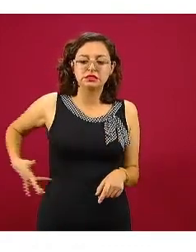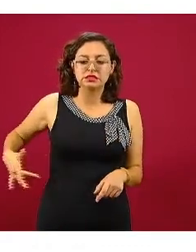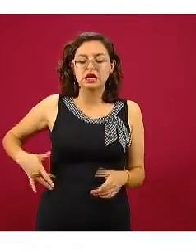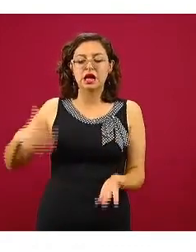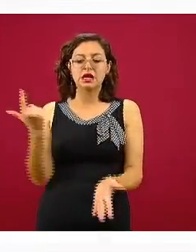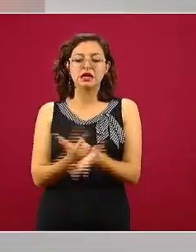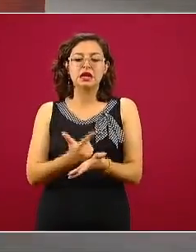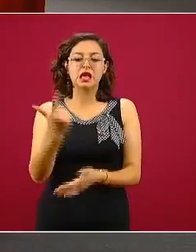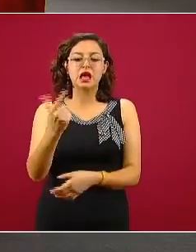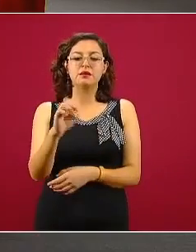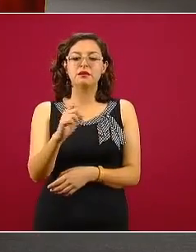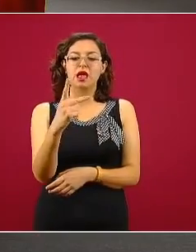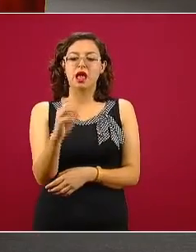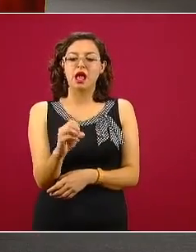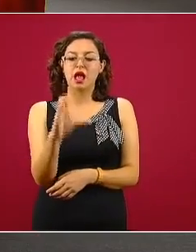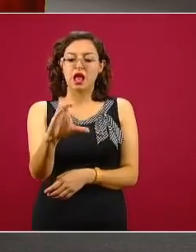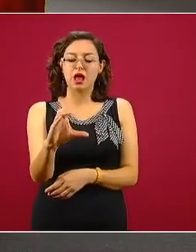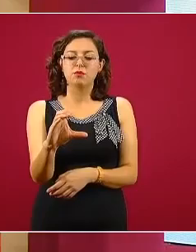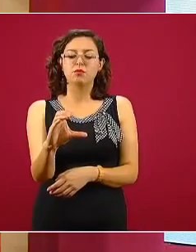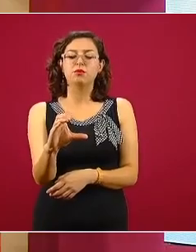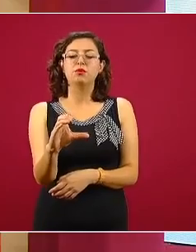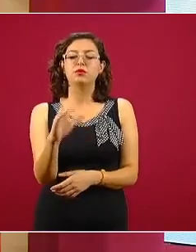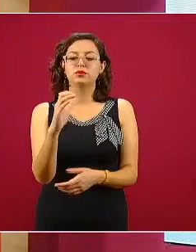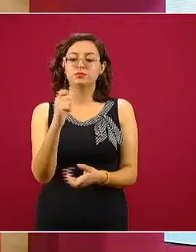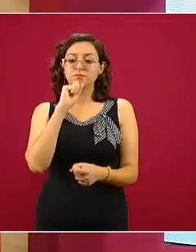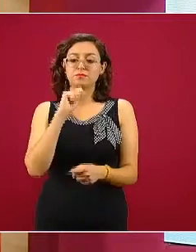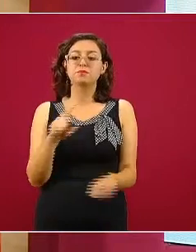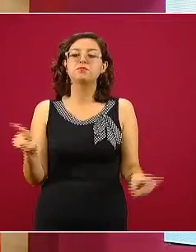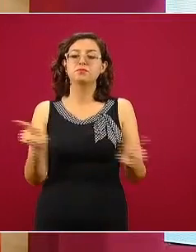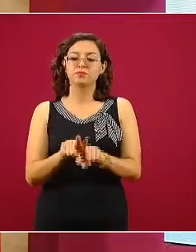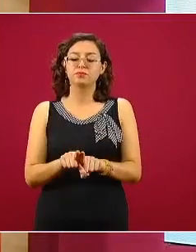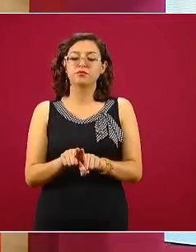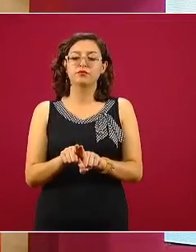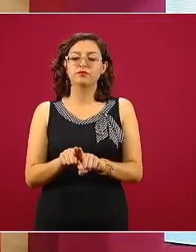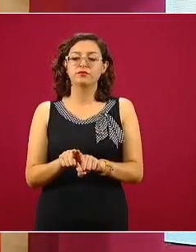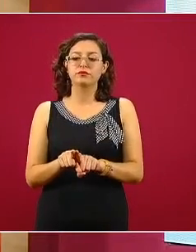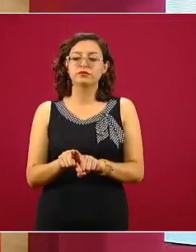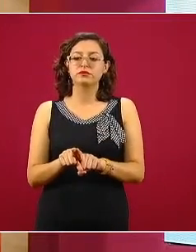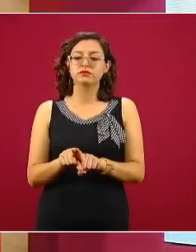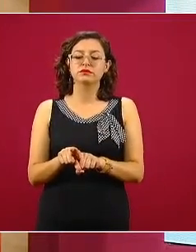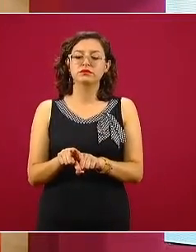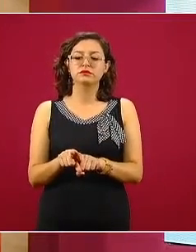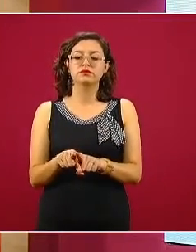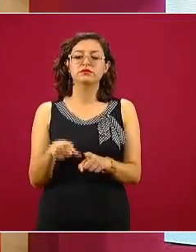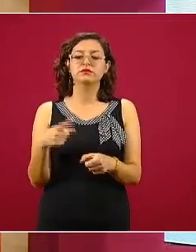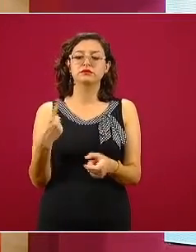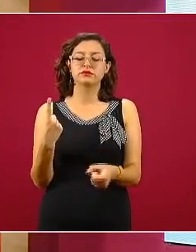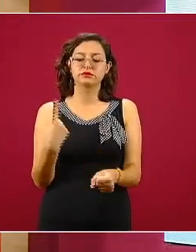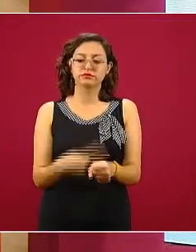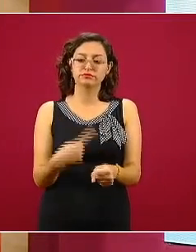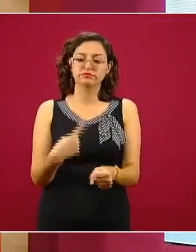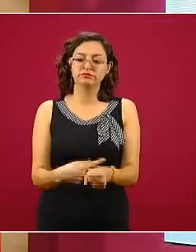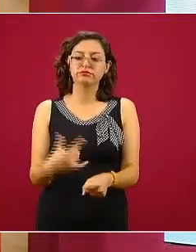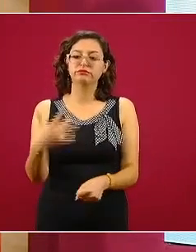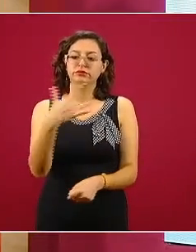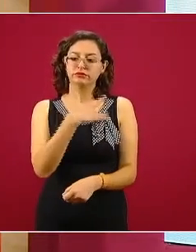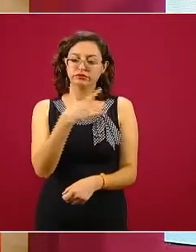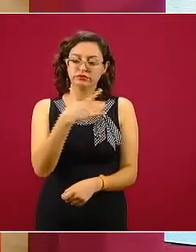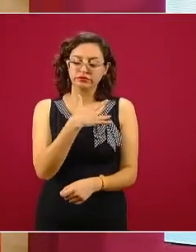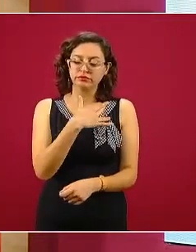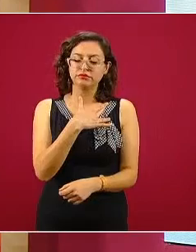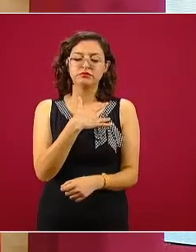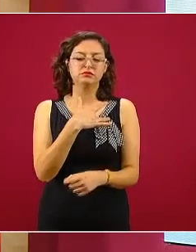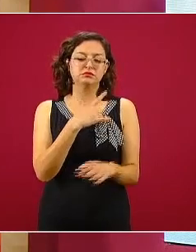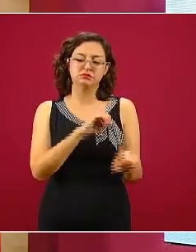enfermedad pulmonar obstructiva crónica EPOC y también tenemos la enfermedad cardiovascular, que tiene múltiples